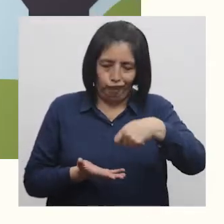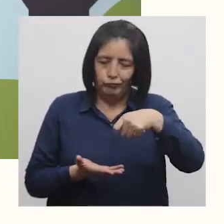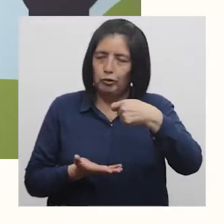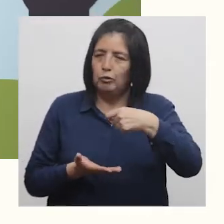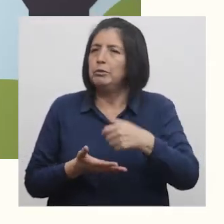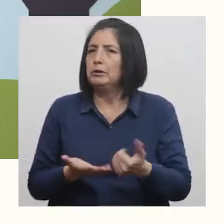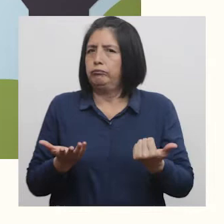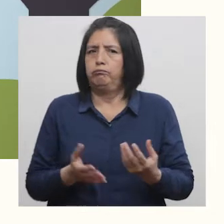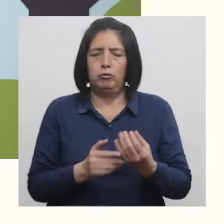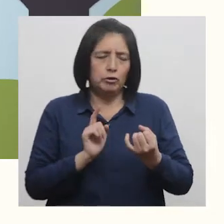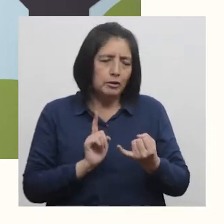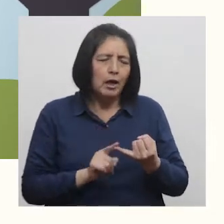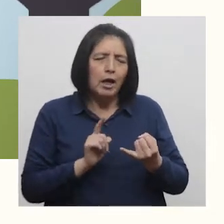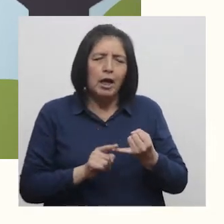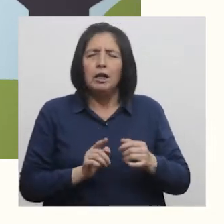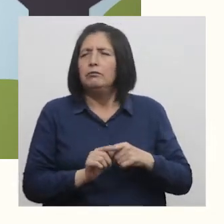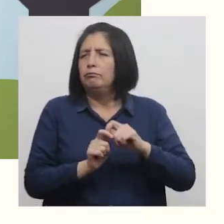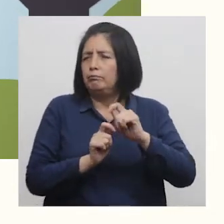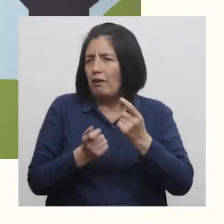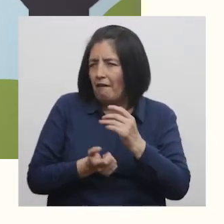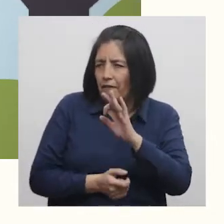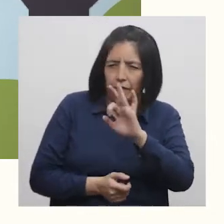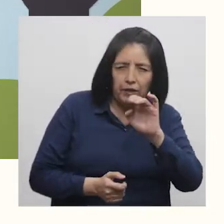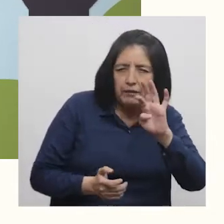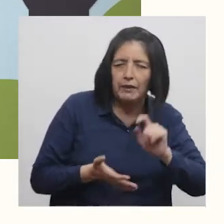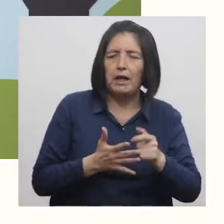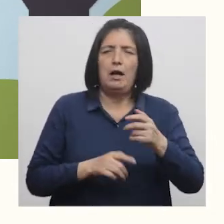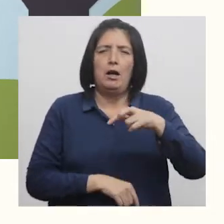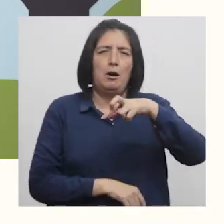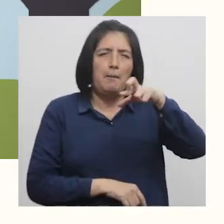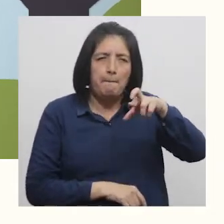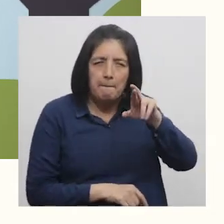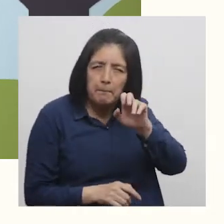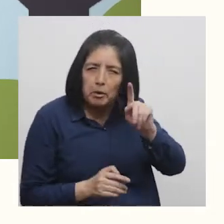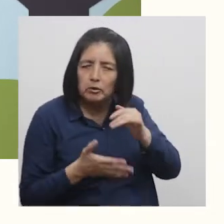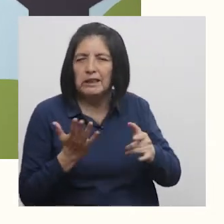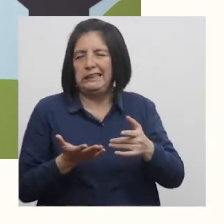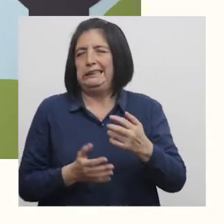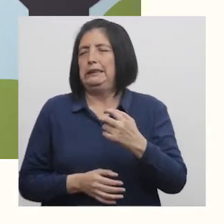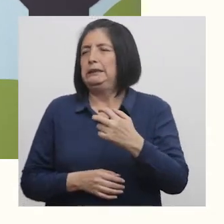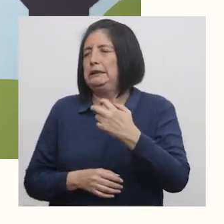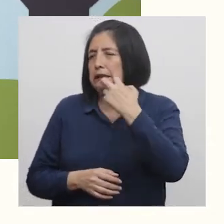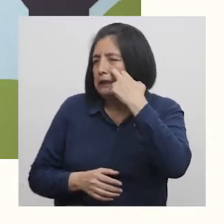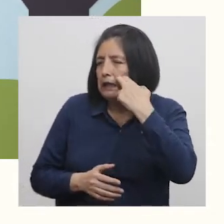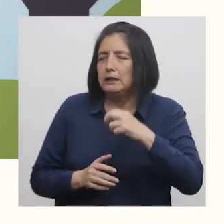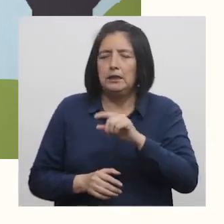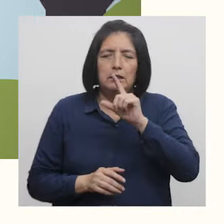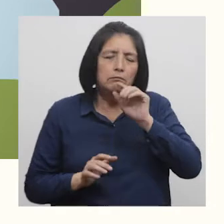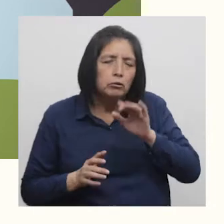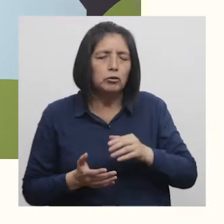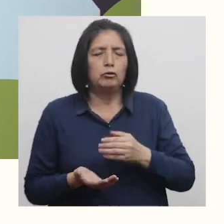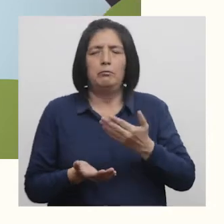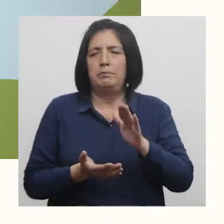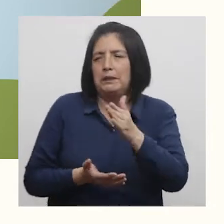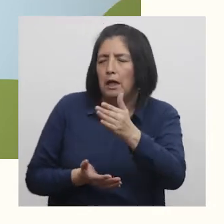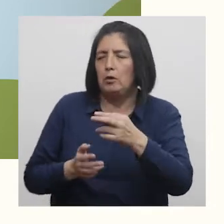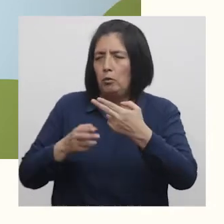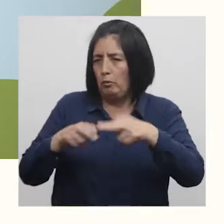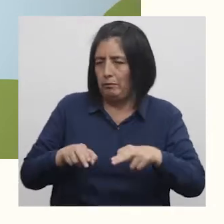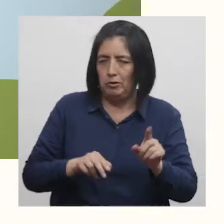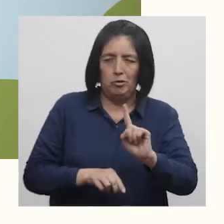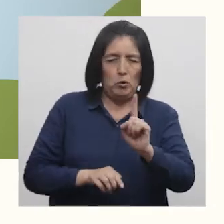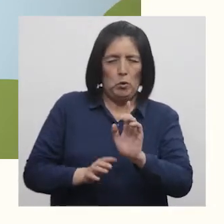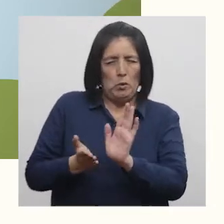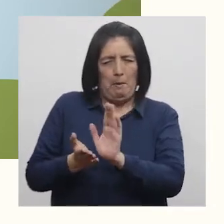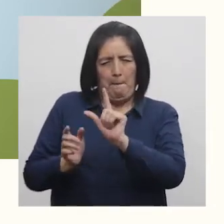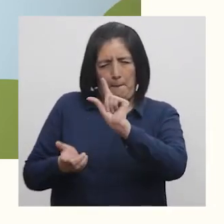ricos en fibra Consume alimentos ricos en proteínas Principalmente carnes de aves Pescados Huevos Y limita las carnes